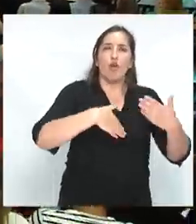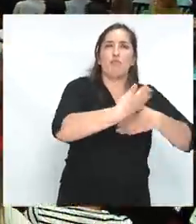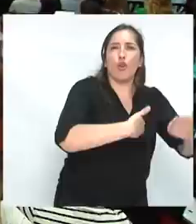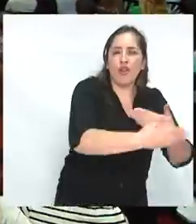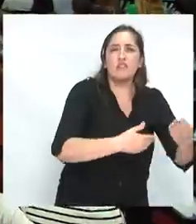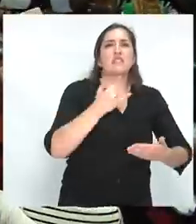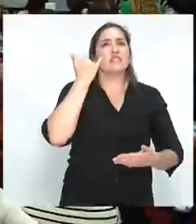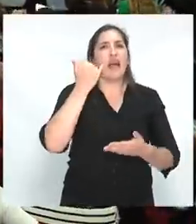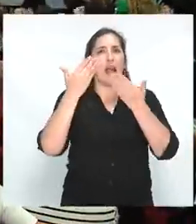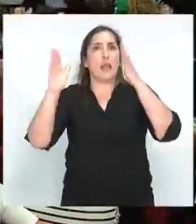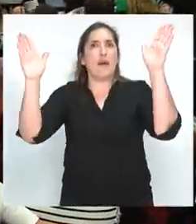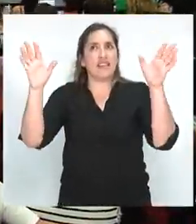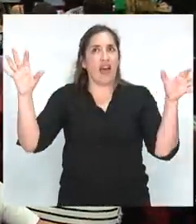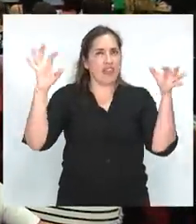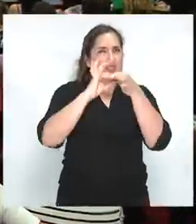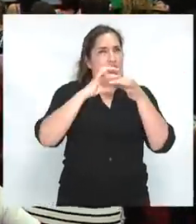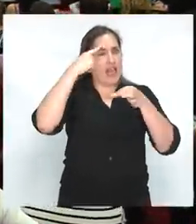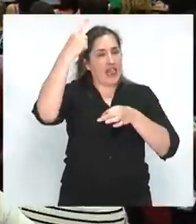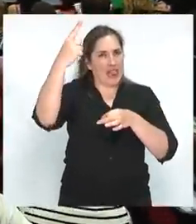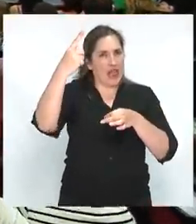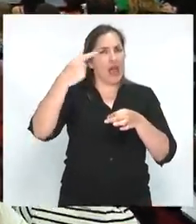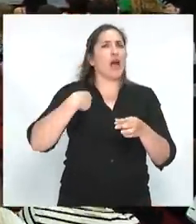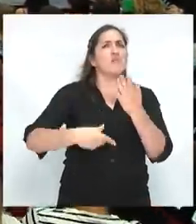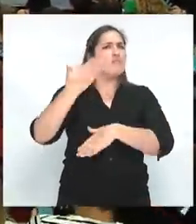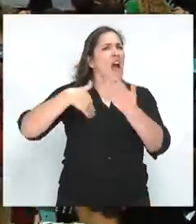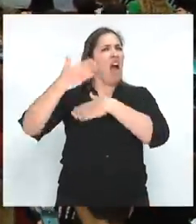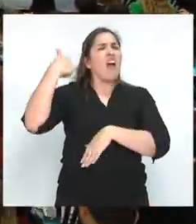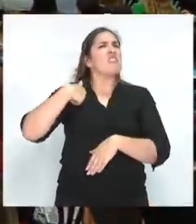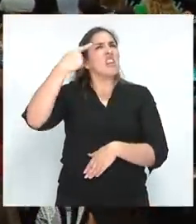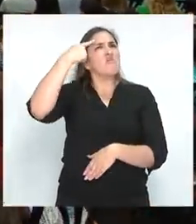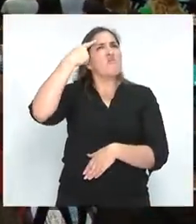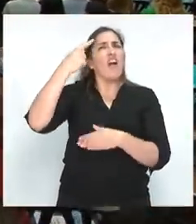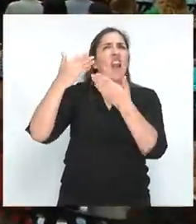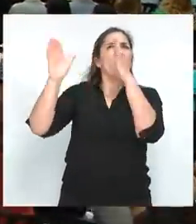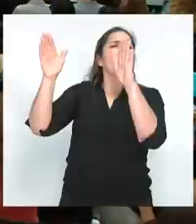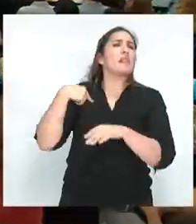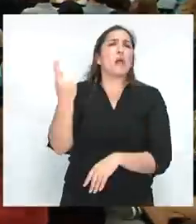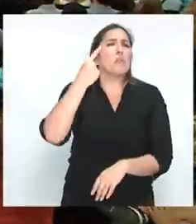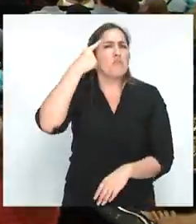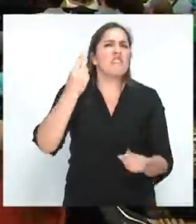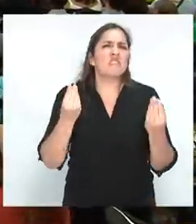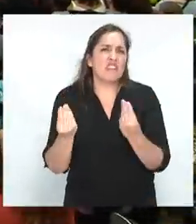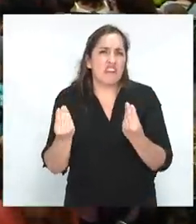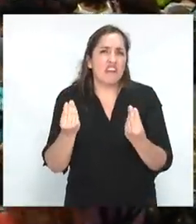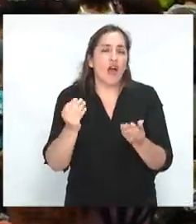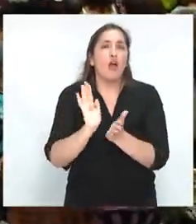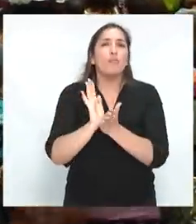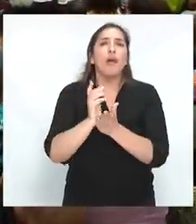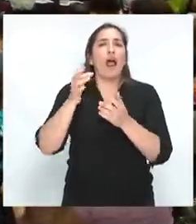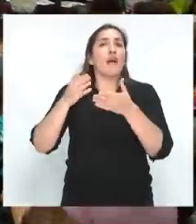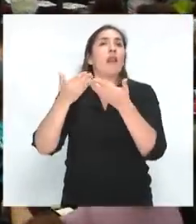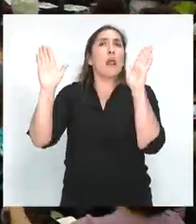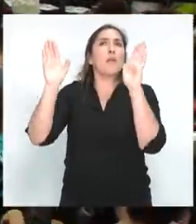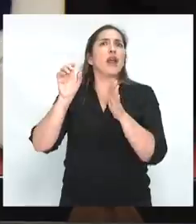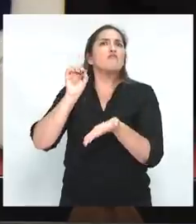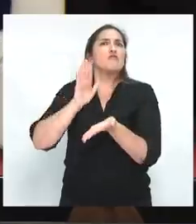70, traíamos una distancia frente al concepto de libertad que lo asociábamos al libre mercado